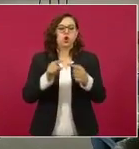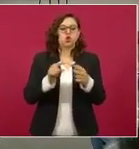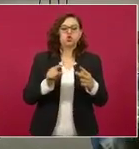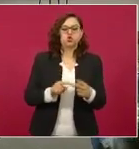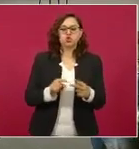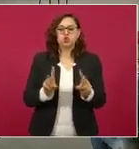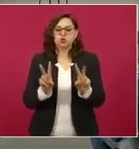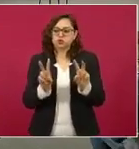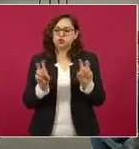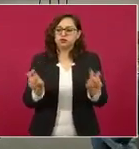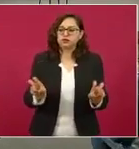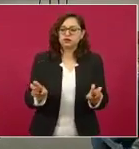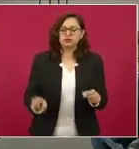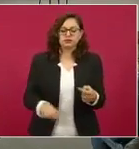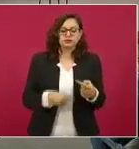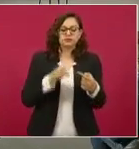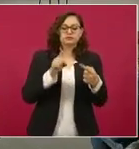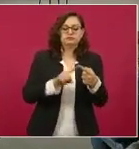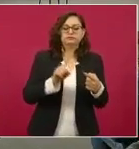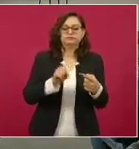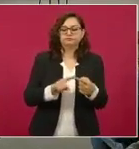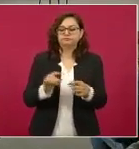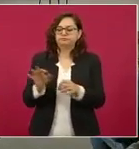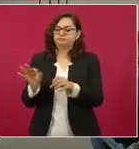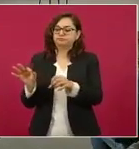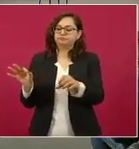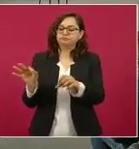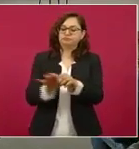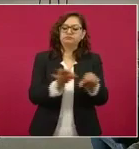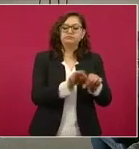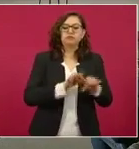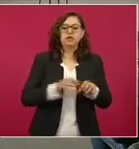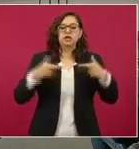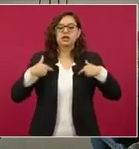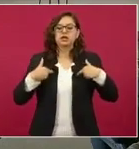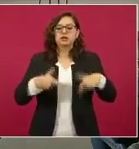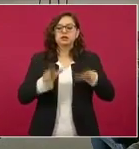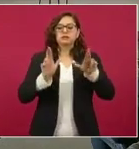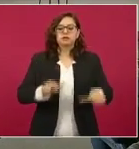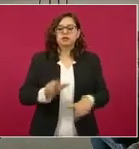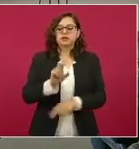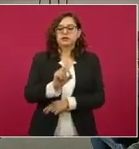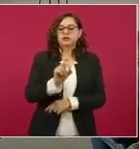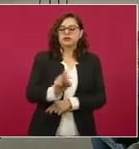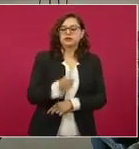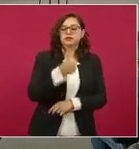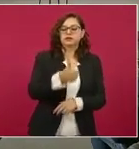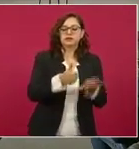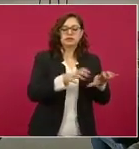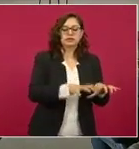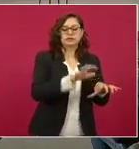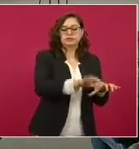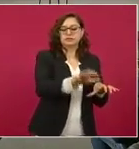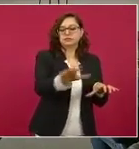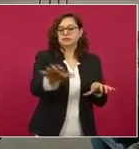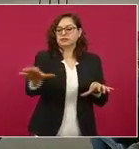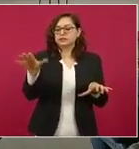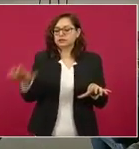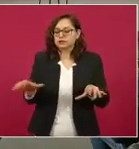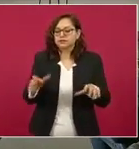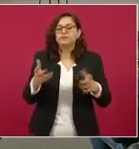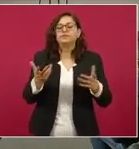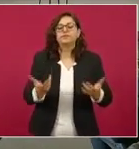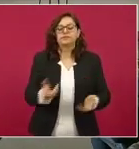36 secciones del sindicato petrolero, que se realizaron del 9 de noviembre